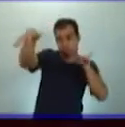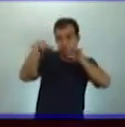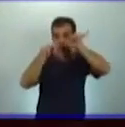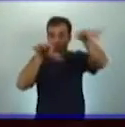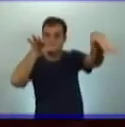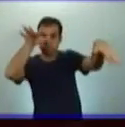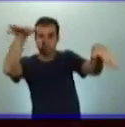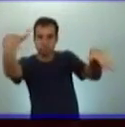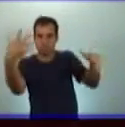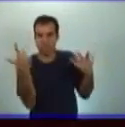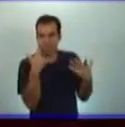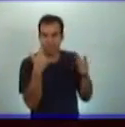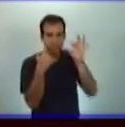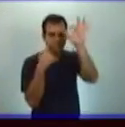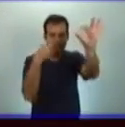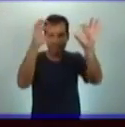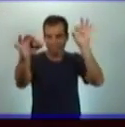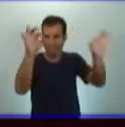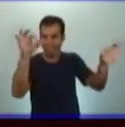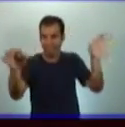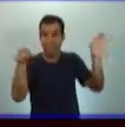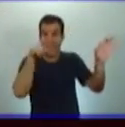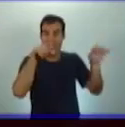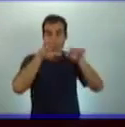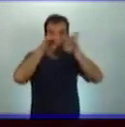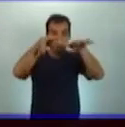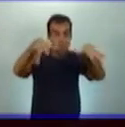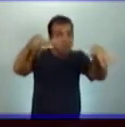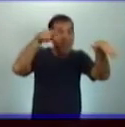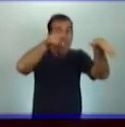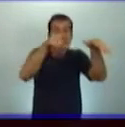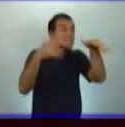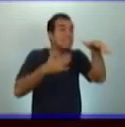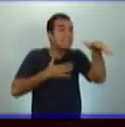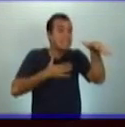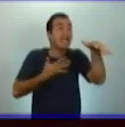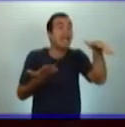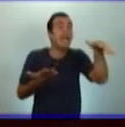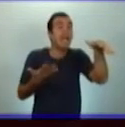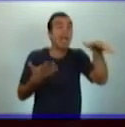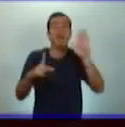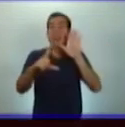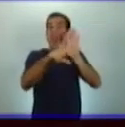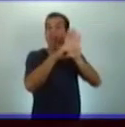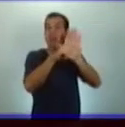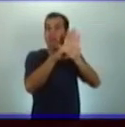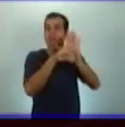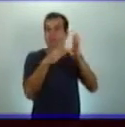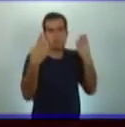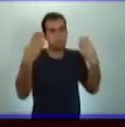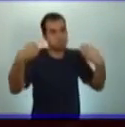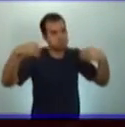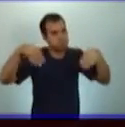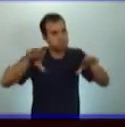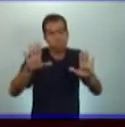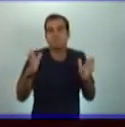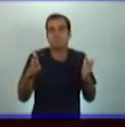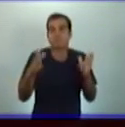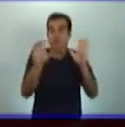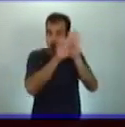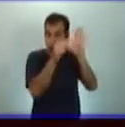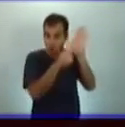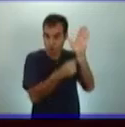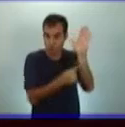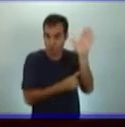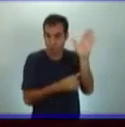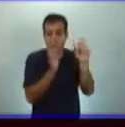distintas leyes que responden a los fundamentos generales plasmados en la constitución de